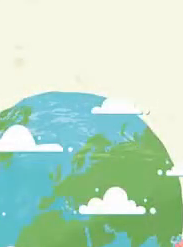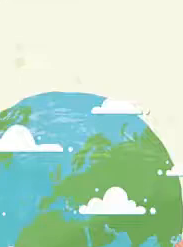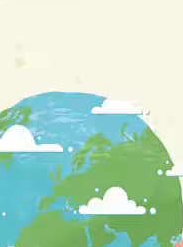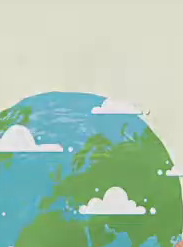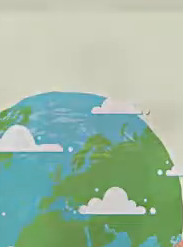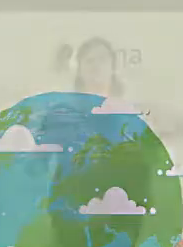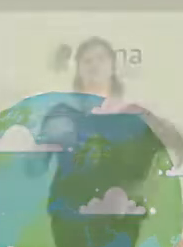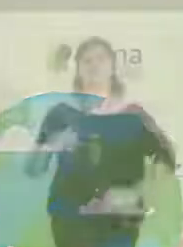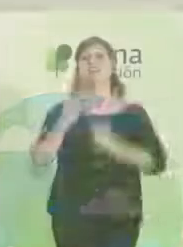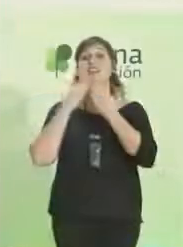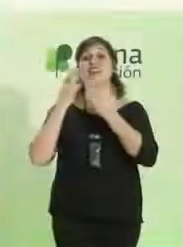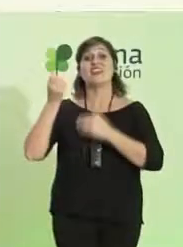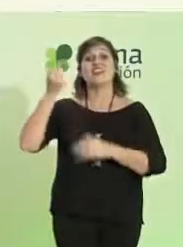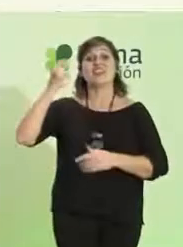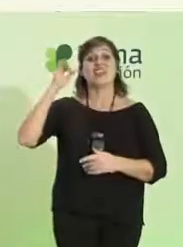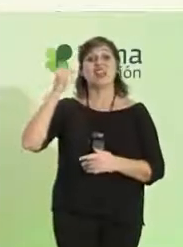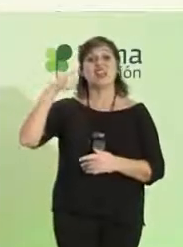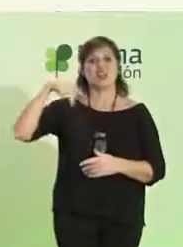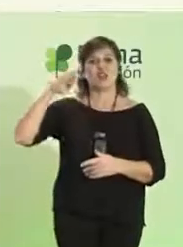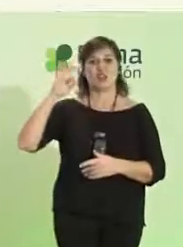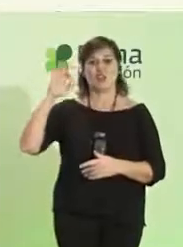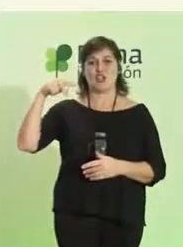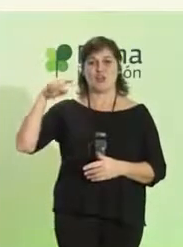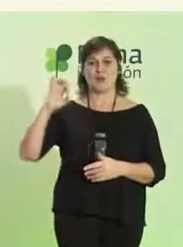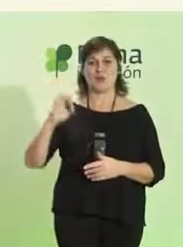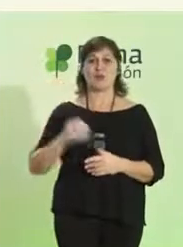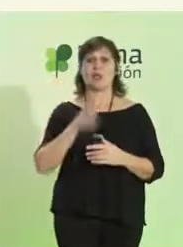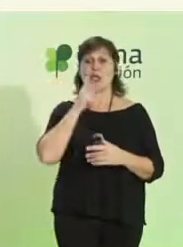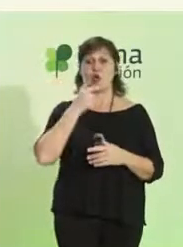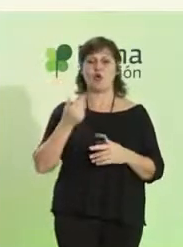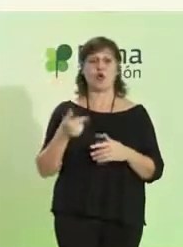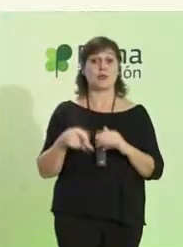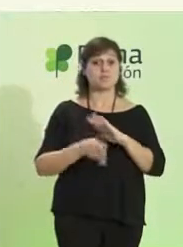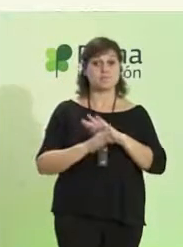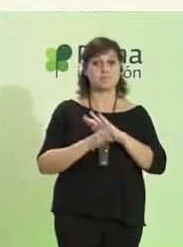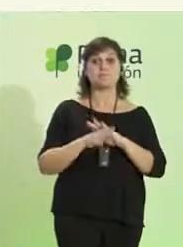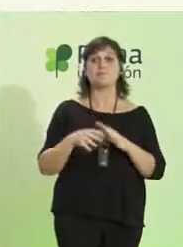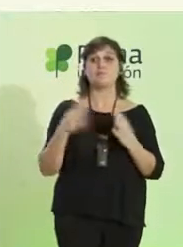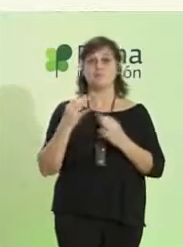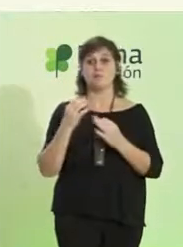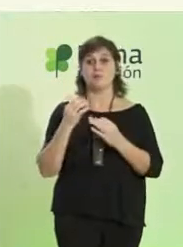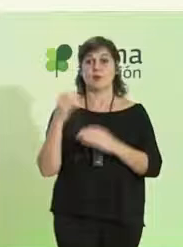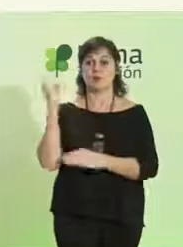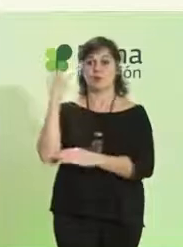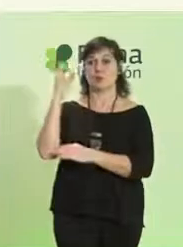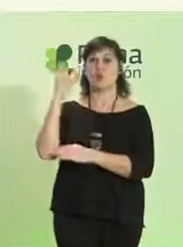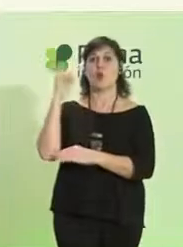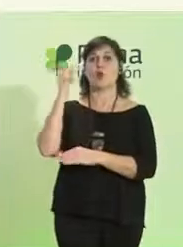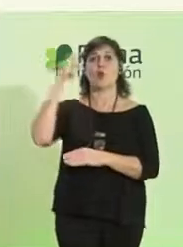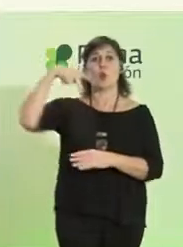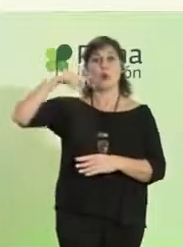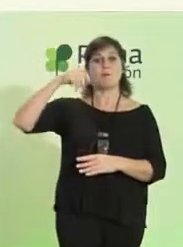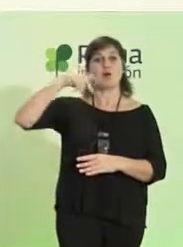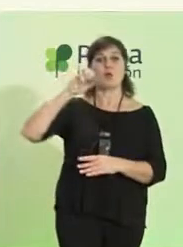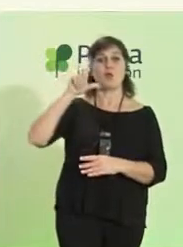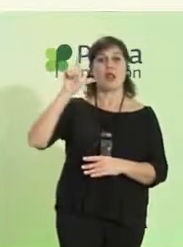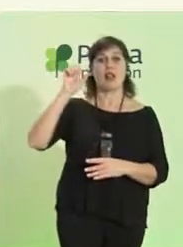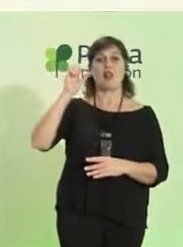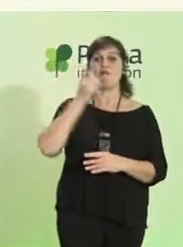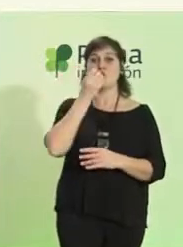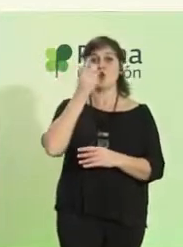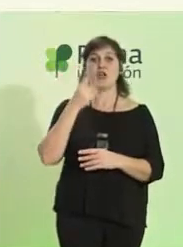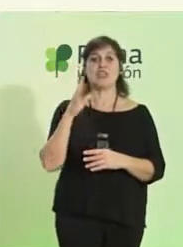Gracias, Antonio. A continuación, tenemos la intervención de Juan Manuel Flores, teniente,